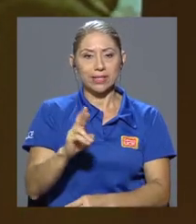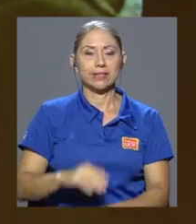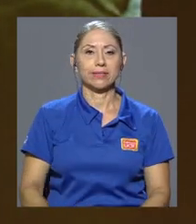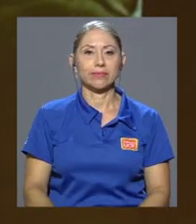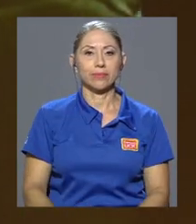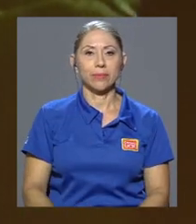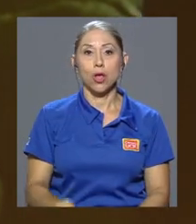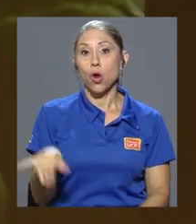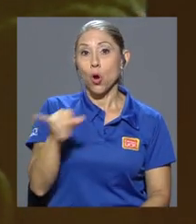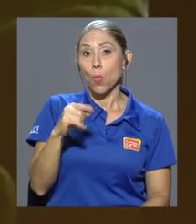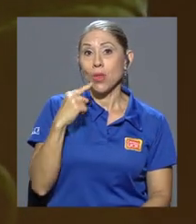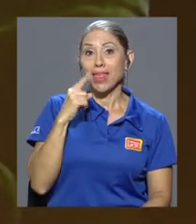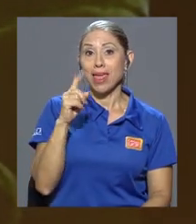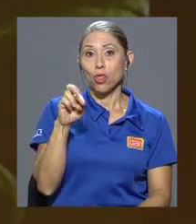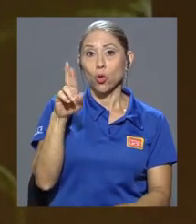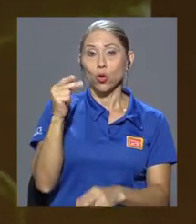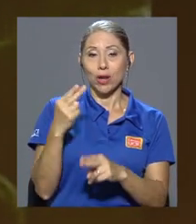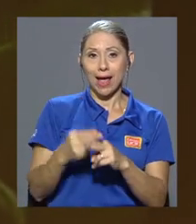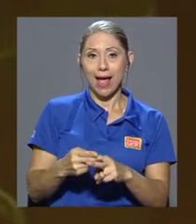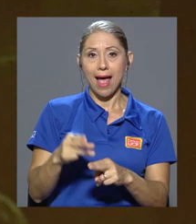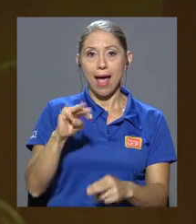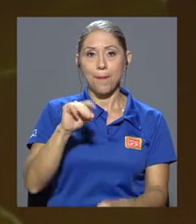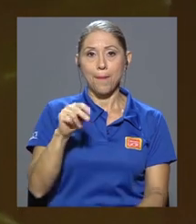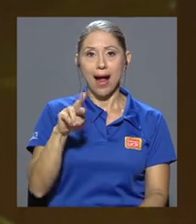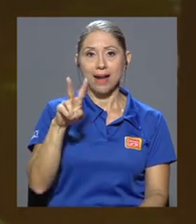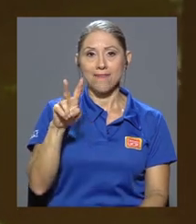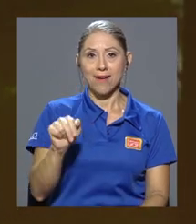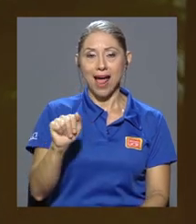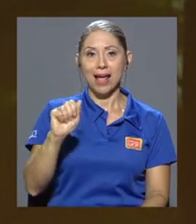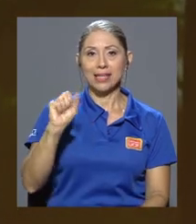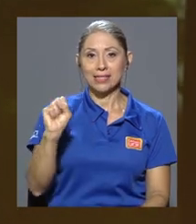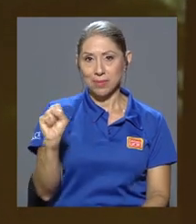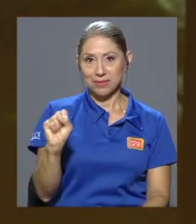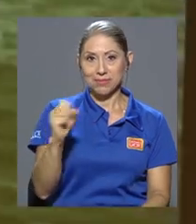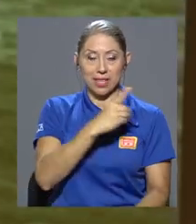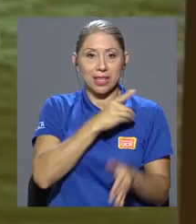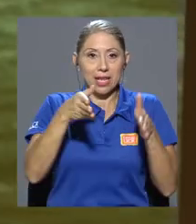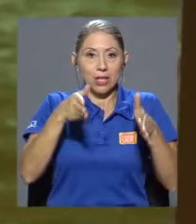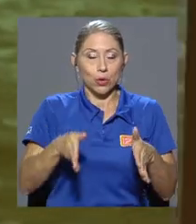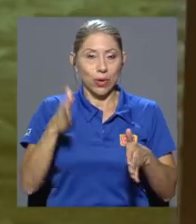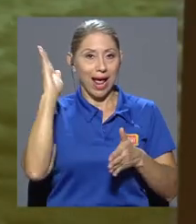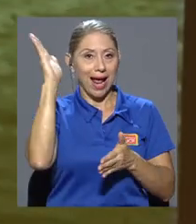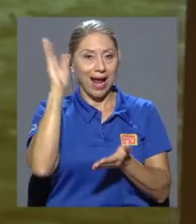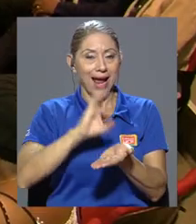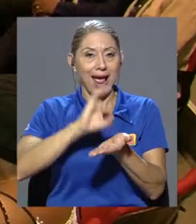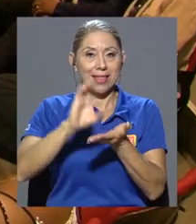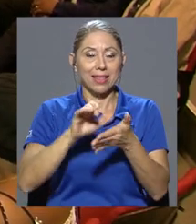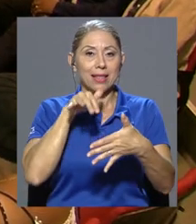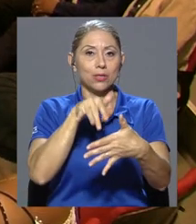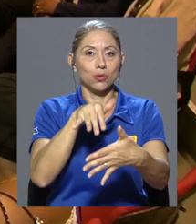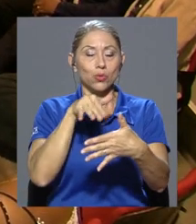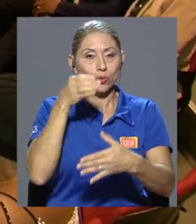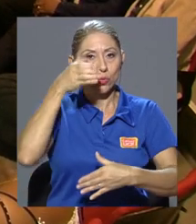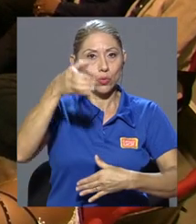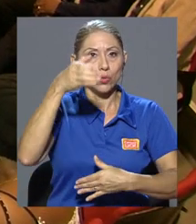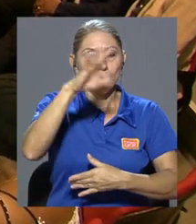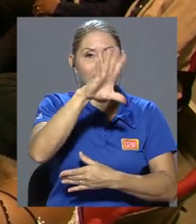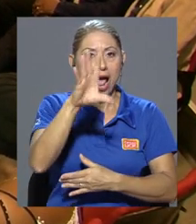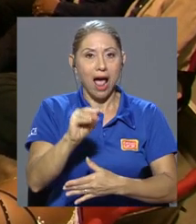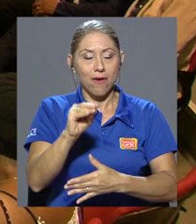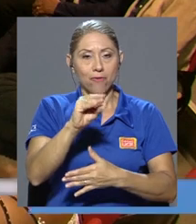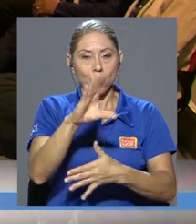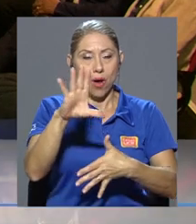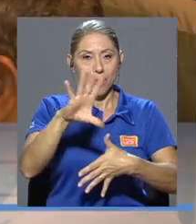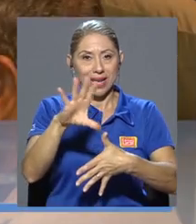Como lo reseñara la doctora Marva Spence, directora de la Cátedra de Estudios de la Cultura Afroamericana, durante el